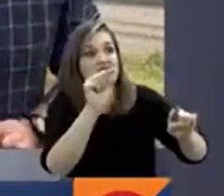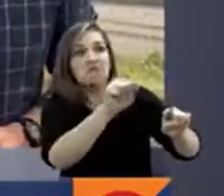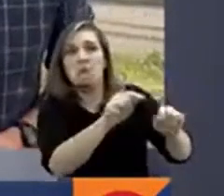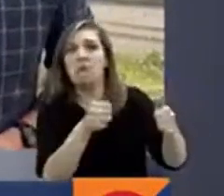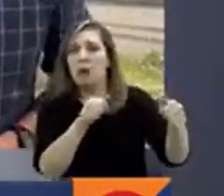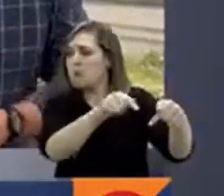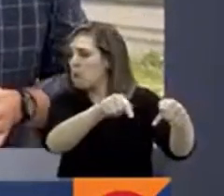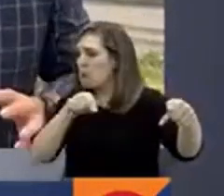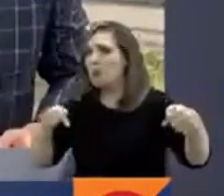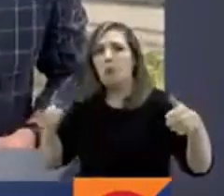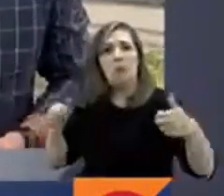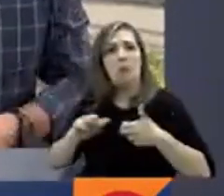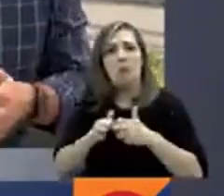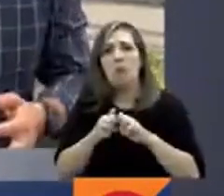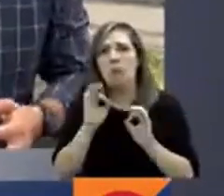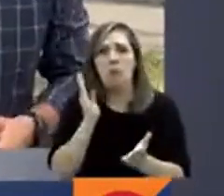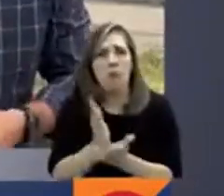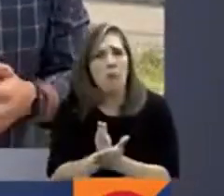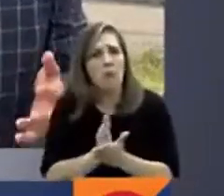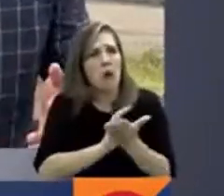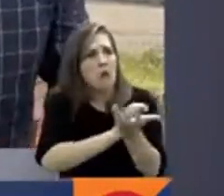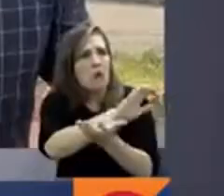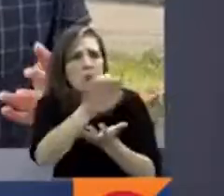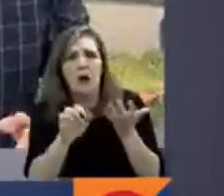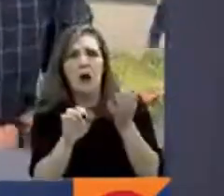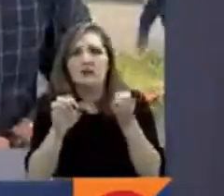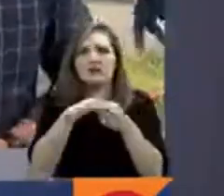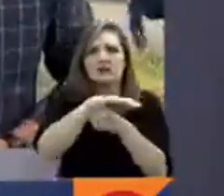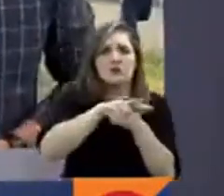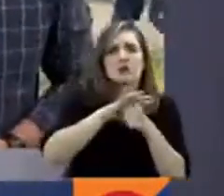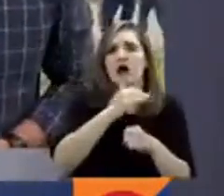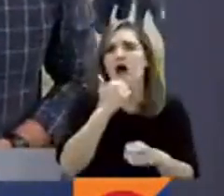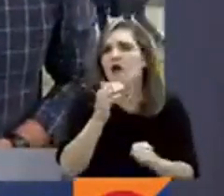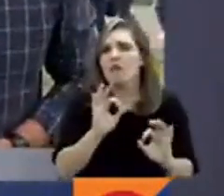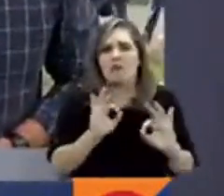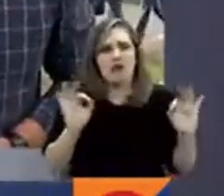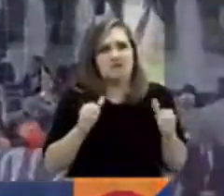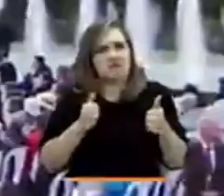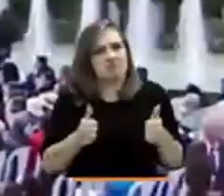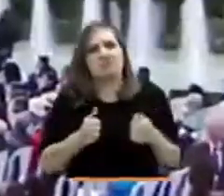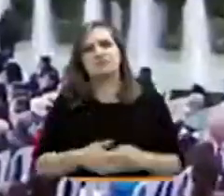ningún inconveniente. No se presentaron ni disturbios ni situaciones que lamentar.